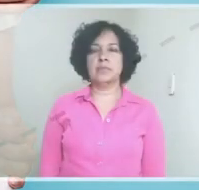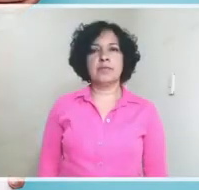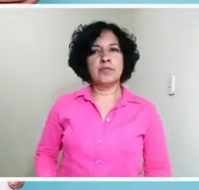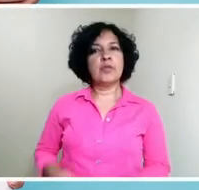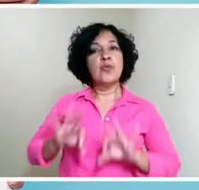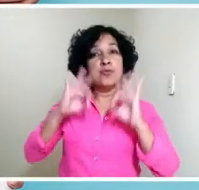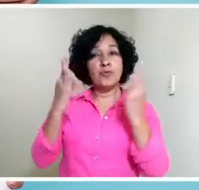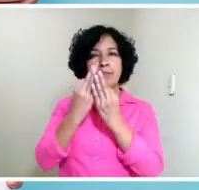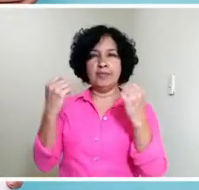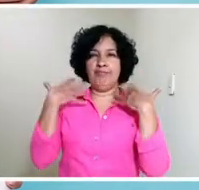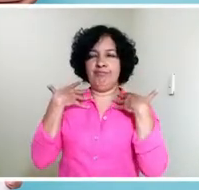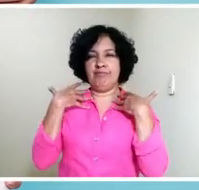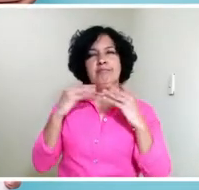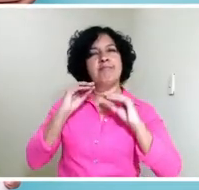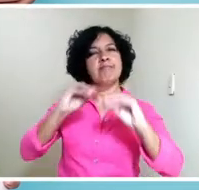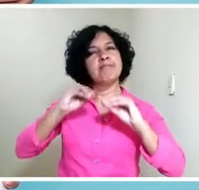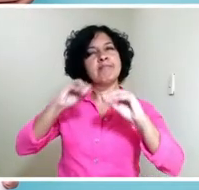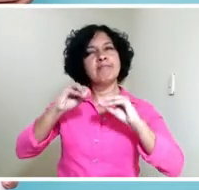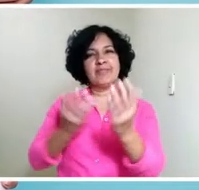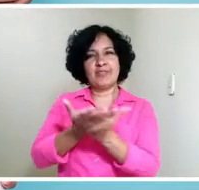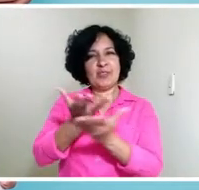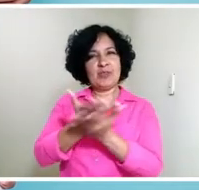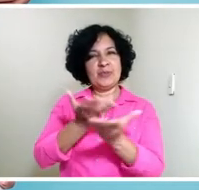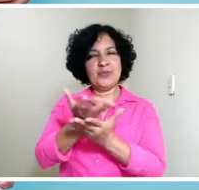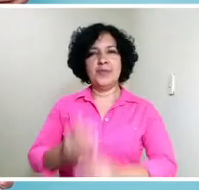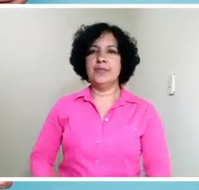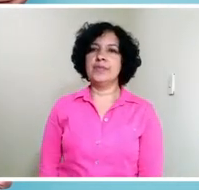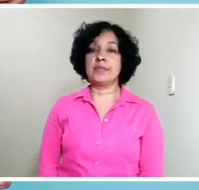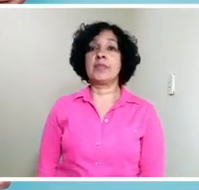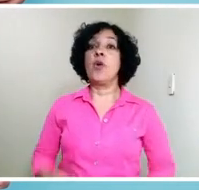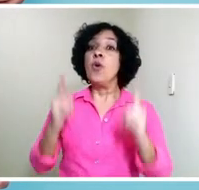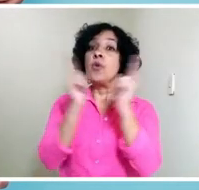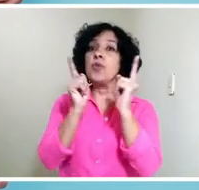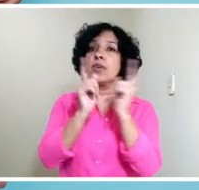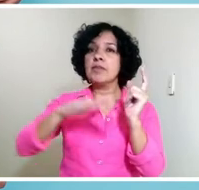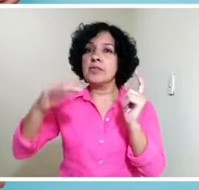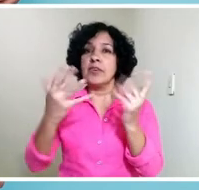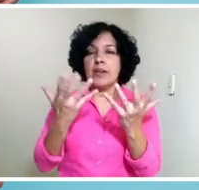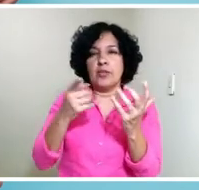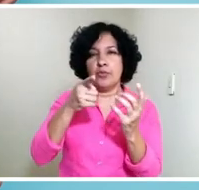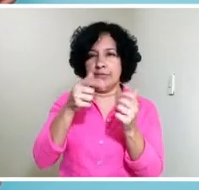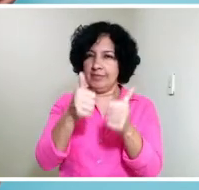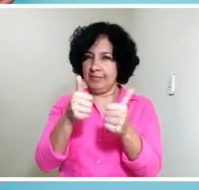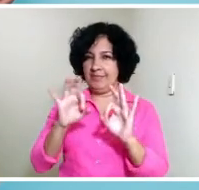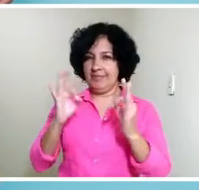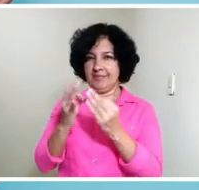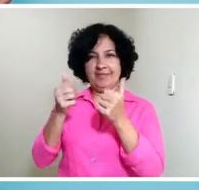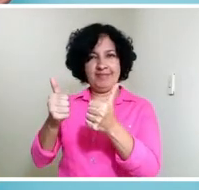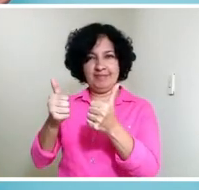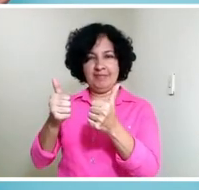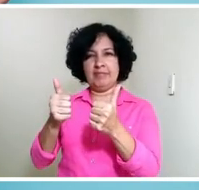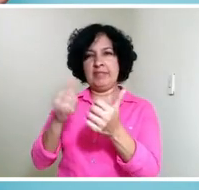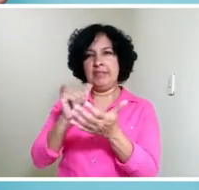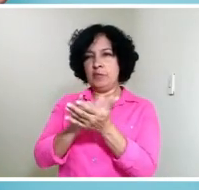Tips de educación emocional para las familias en momentos de crisis social. En Confenalco Antioquia queremos verte bien a ti y a tu familia.